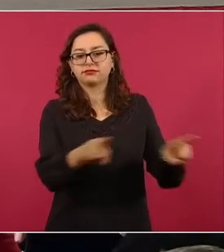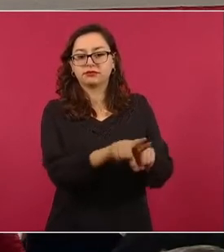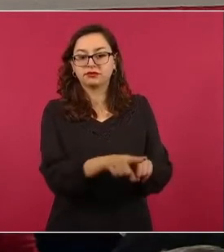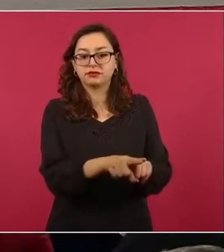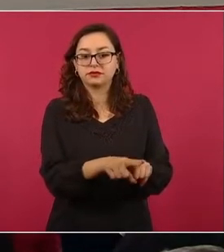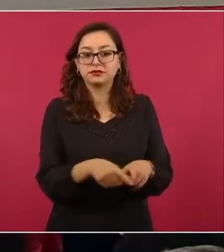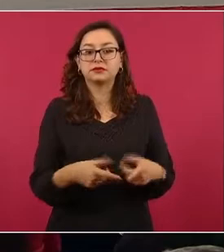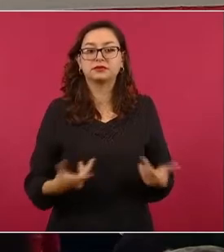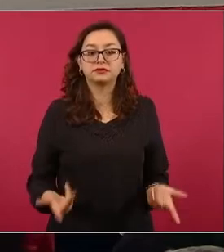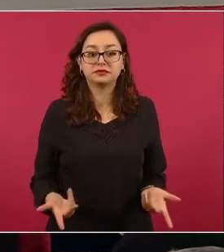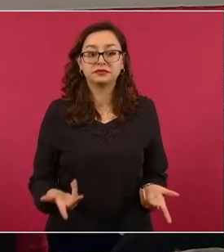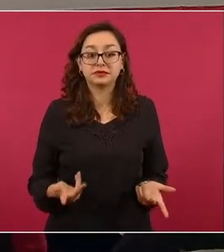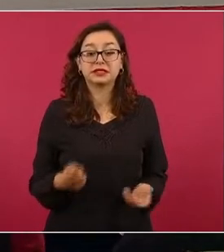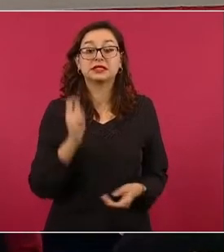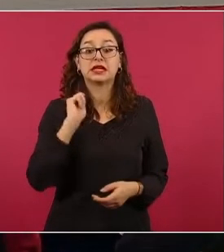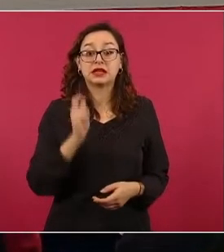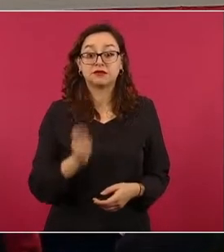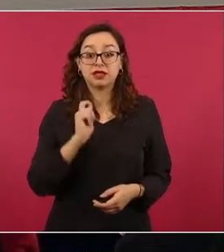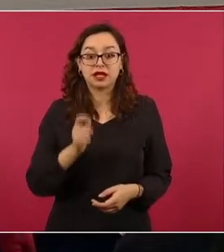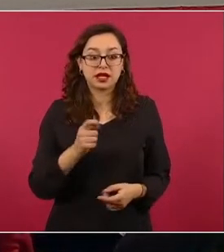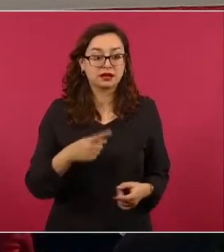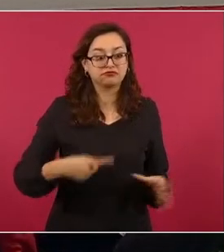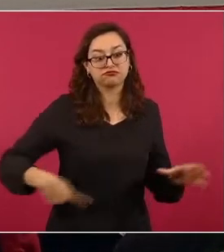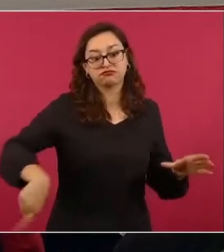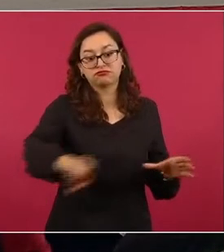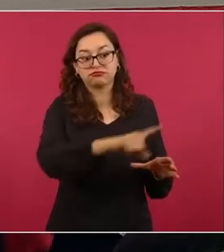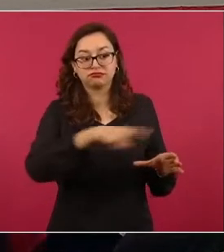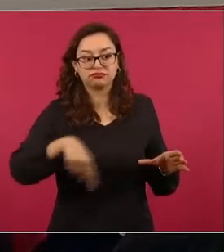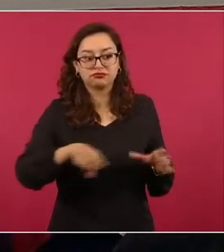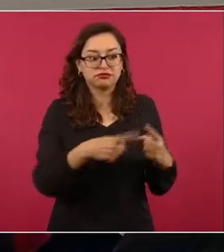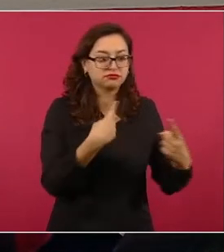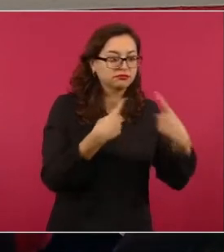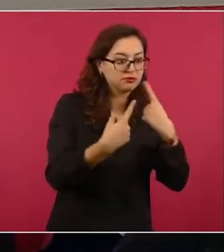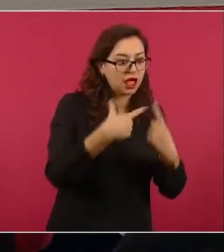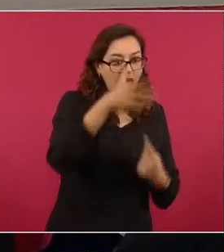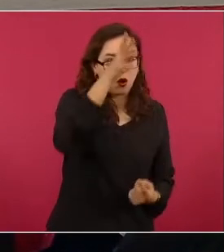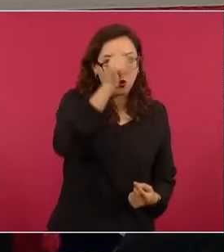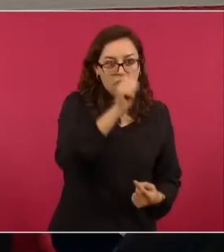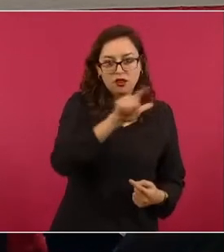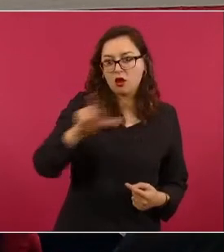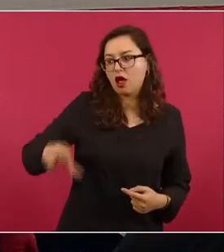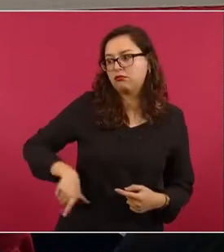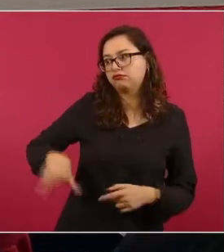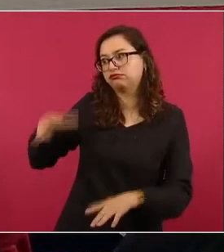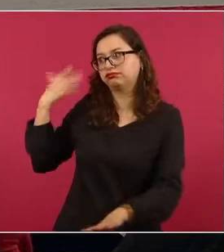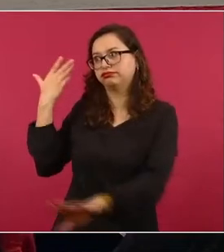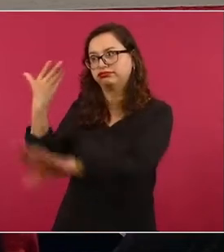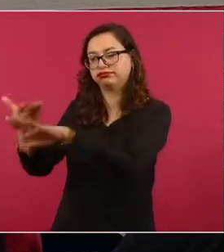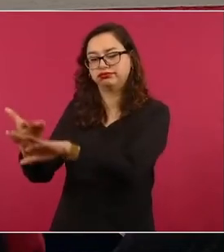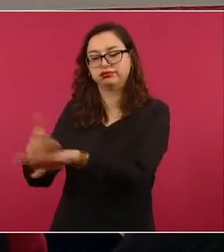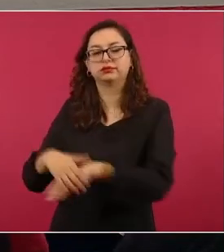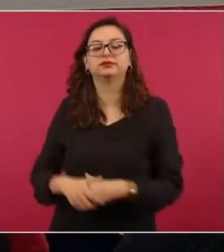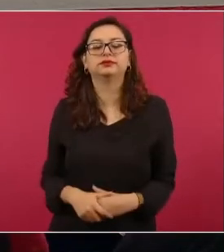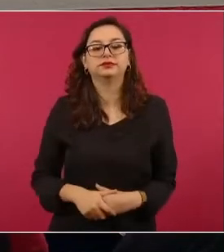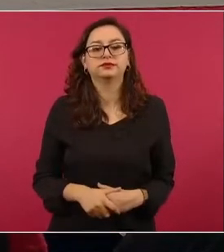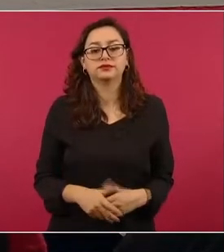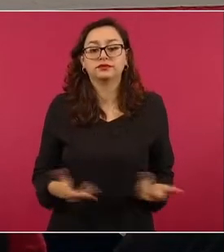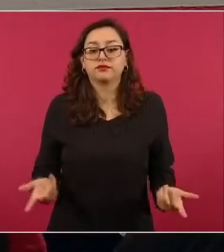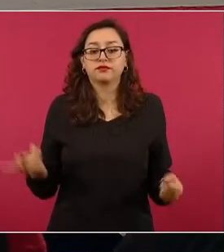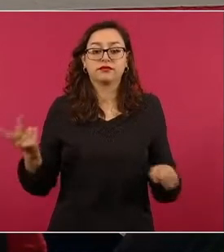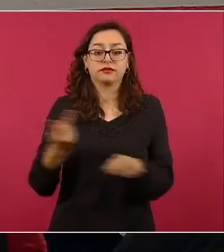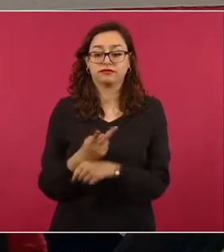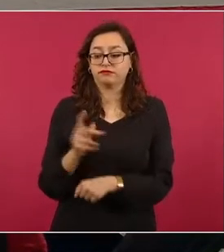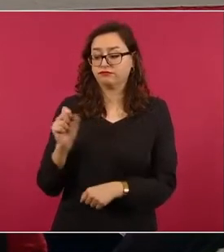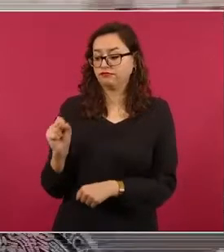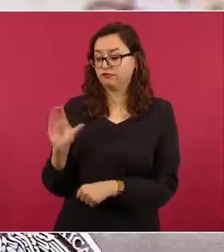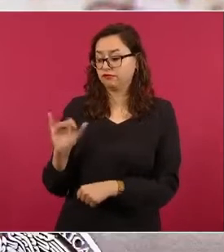ainado, sincronizado, en contra del gobierno. Ambos aprovechan el debate generado por la decisión de